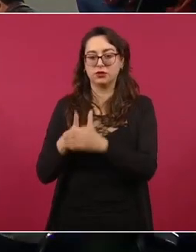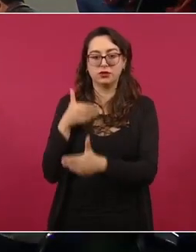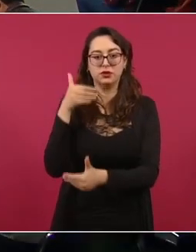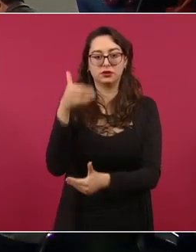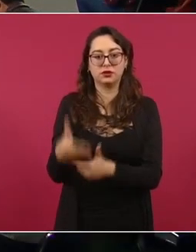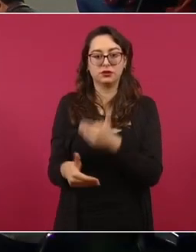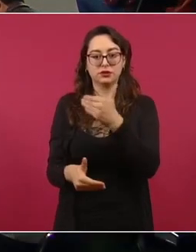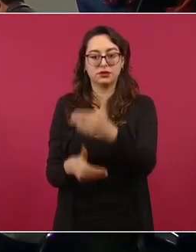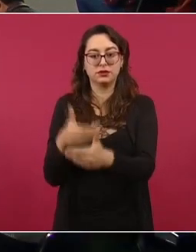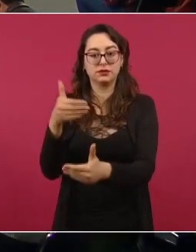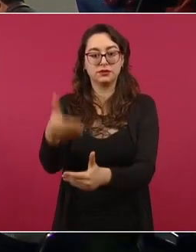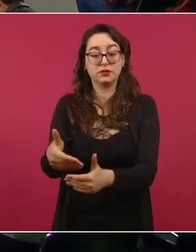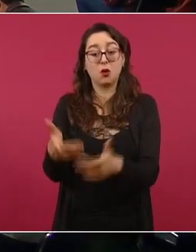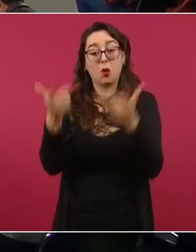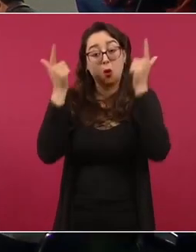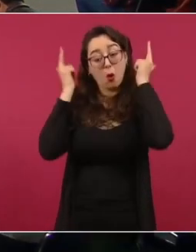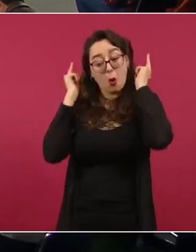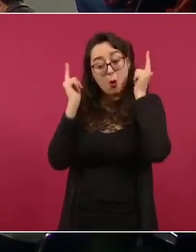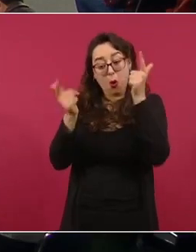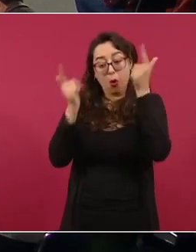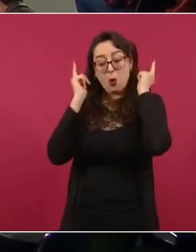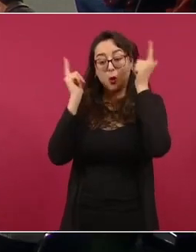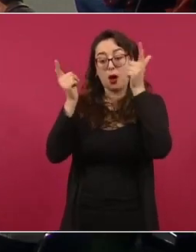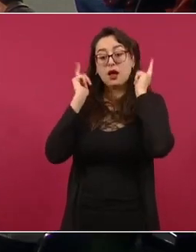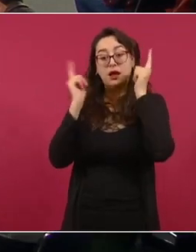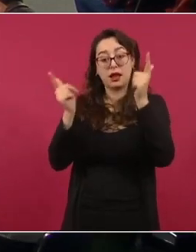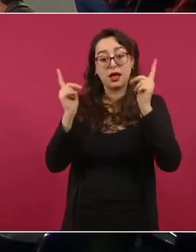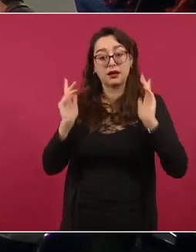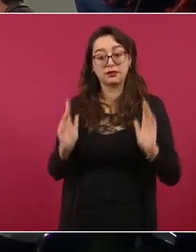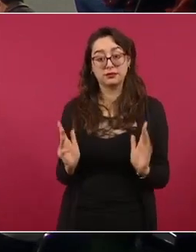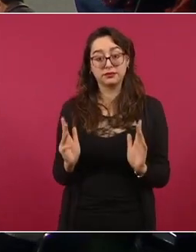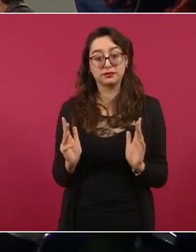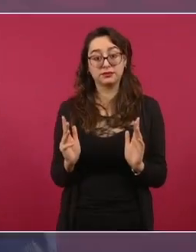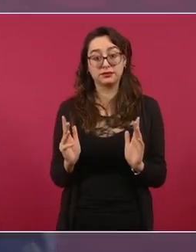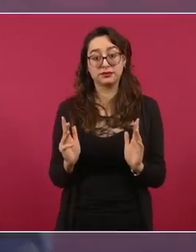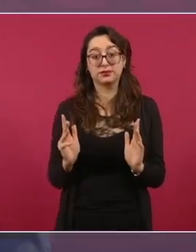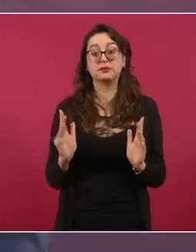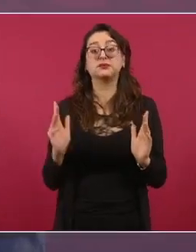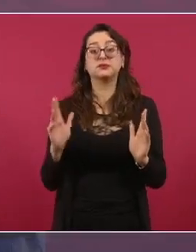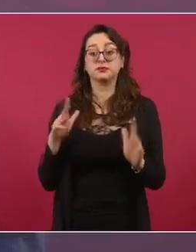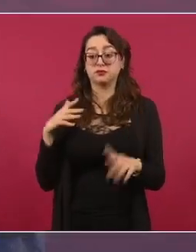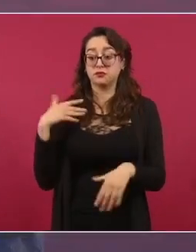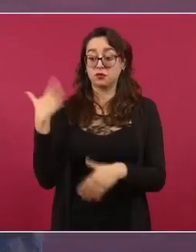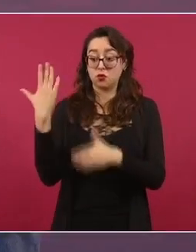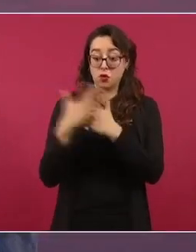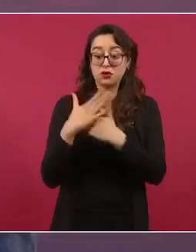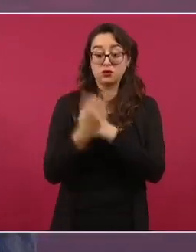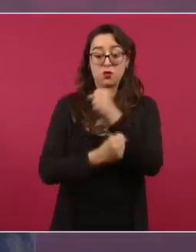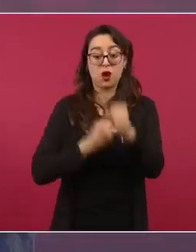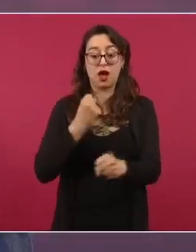Y entonces, el día primero de septiembre del año próximo,